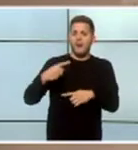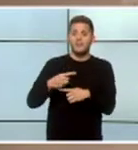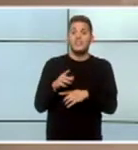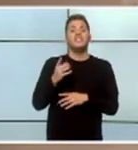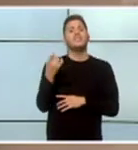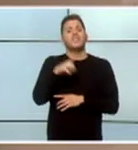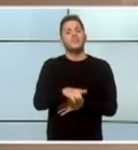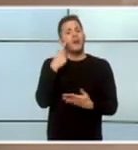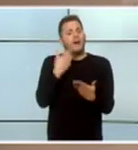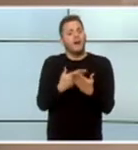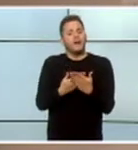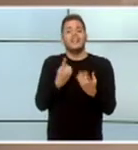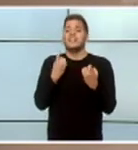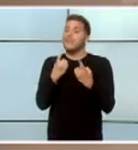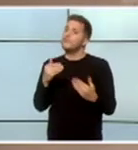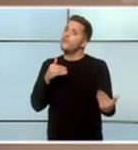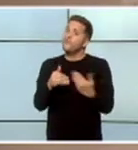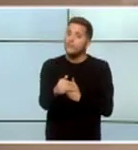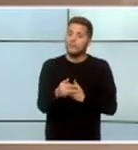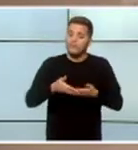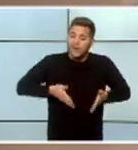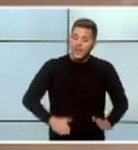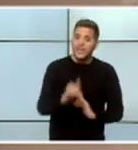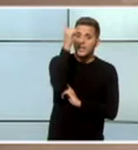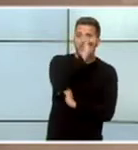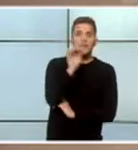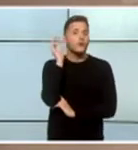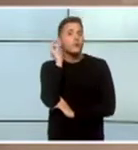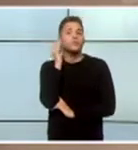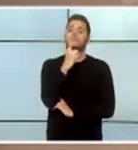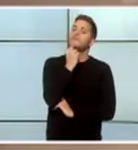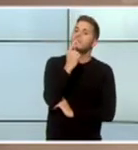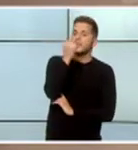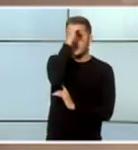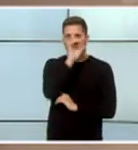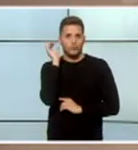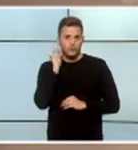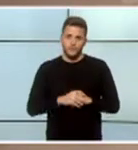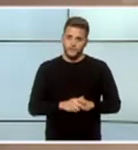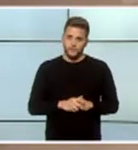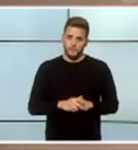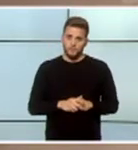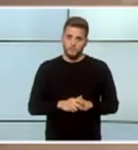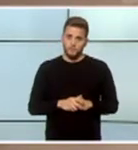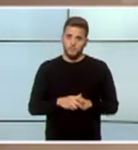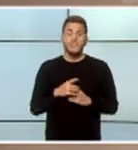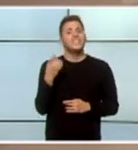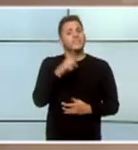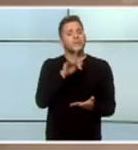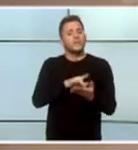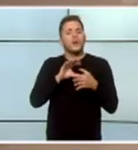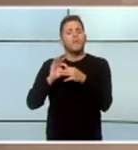necesitan... ...las próximas... ...nuestros hijos... ...y nuestros nietos... ...y sobre la base muchas veces de la